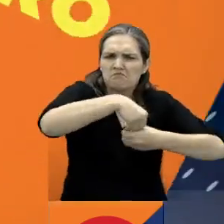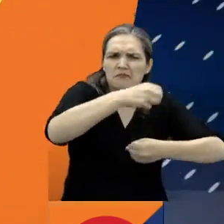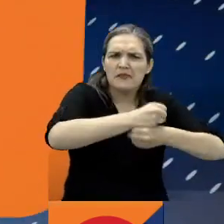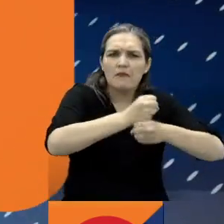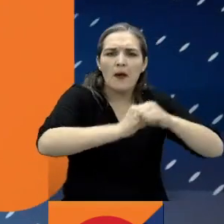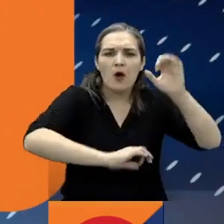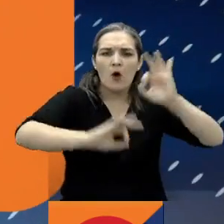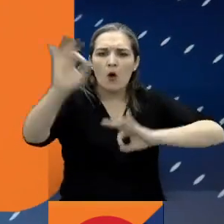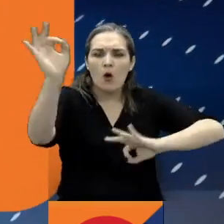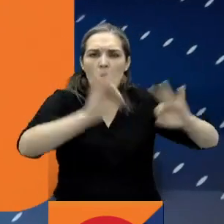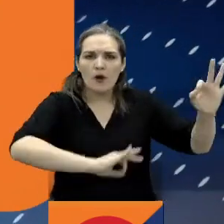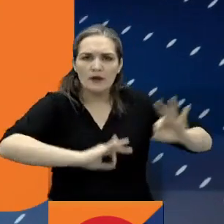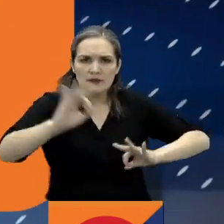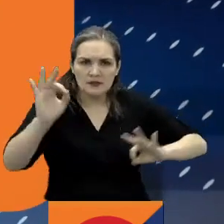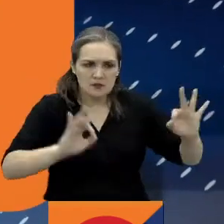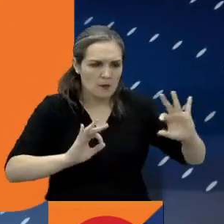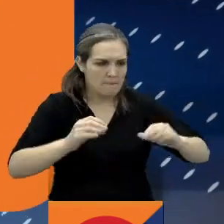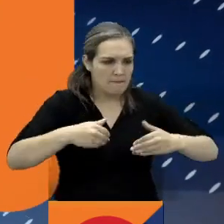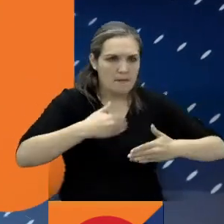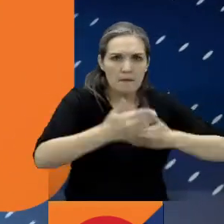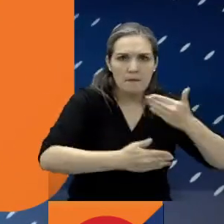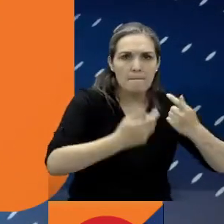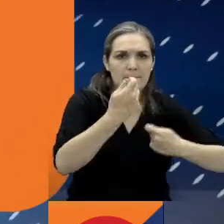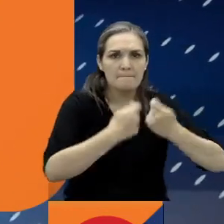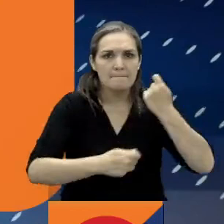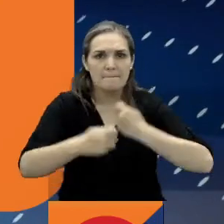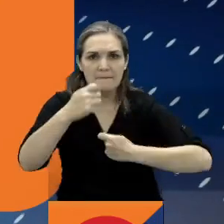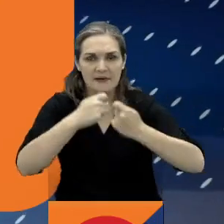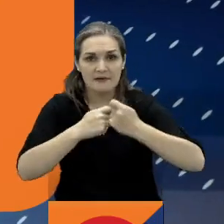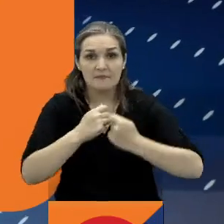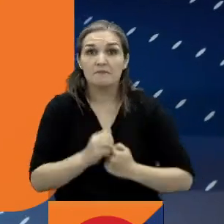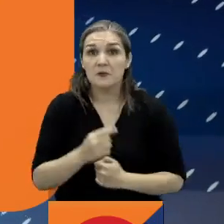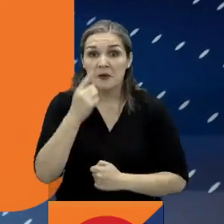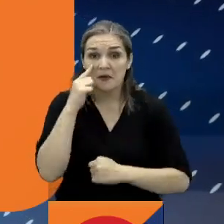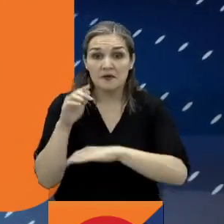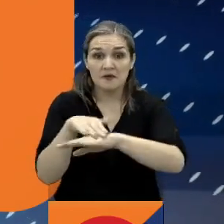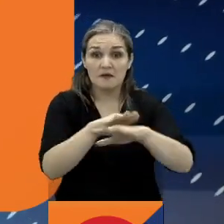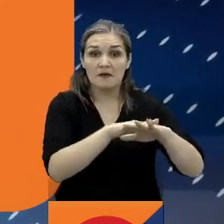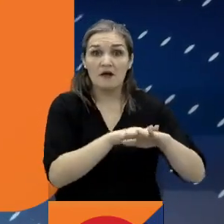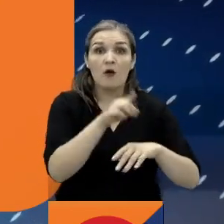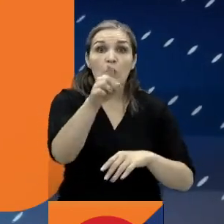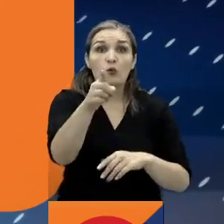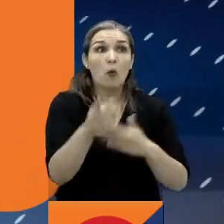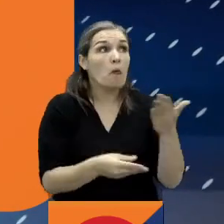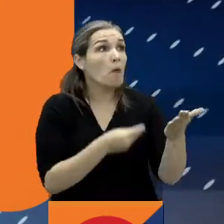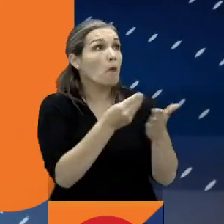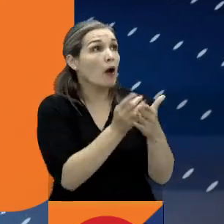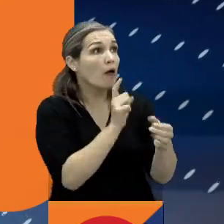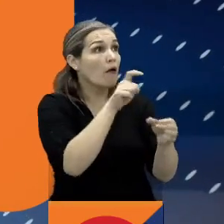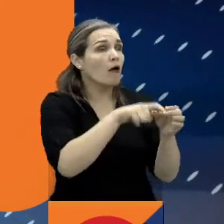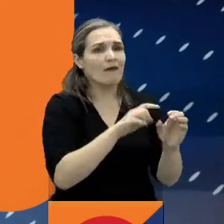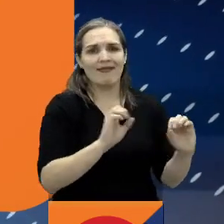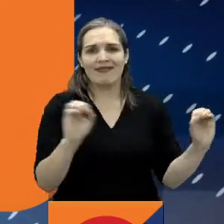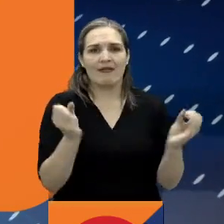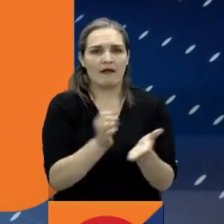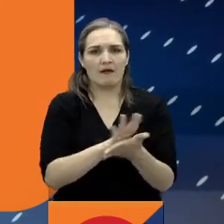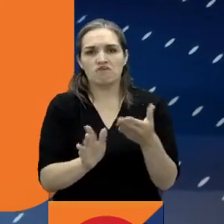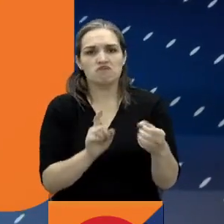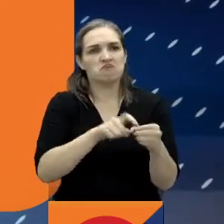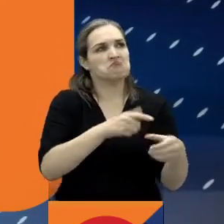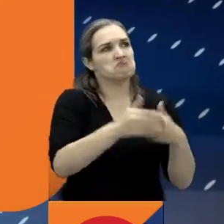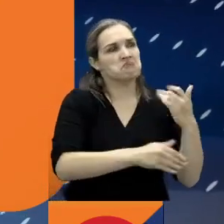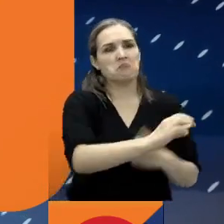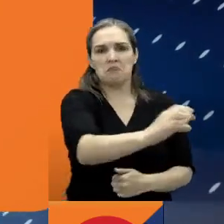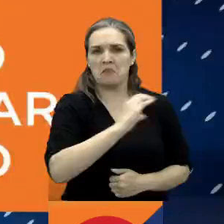organización y cuidado en los puntos de venta. Y mucho ojo, la empresa no pide dinero a cambio de postular al cargo que desee.